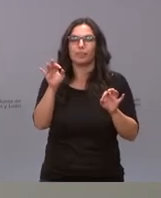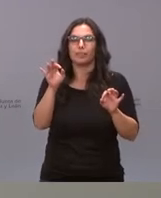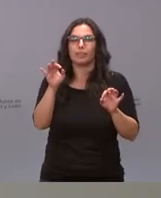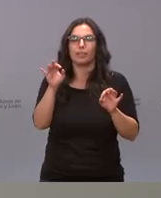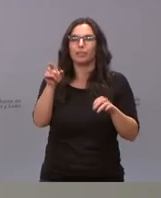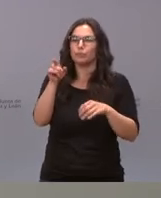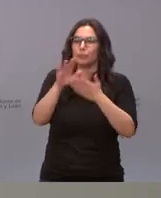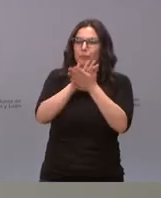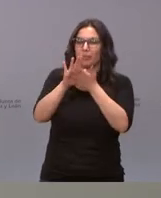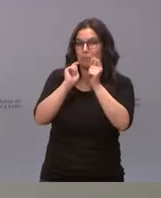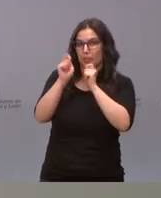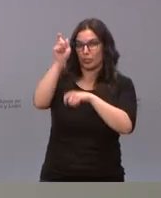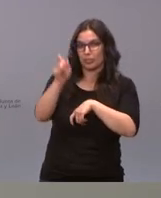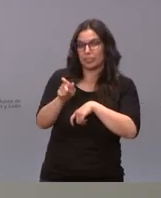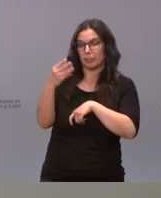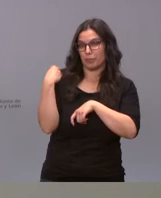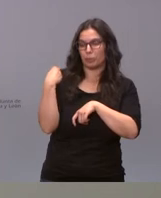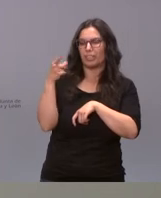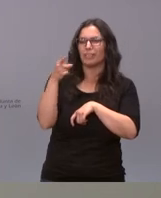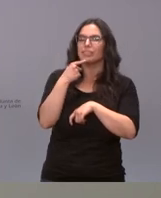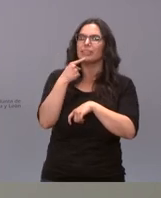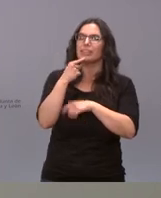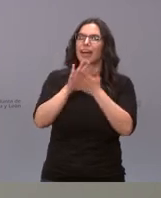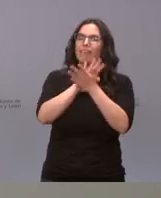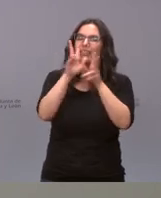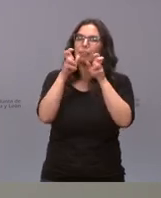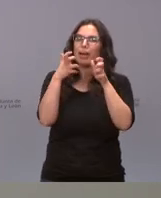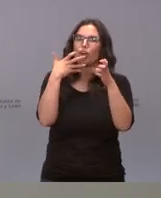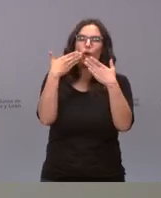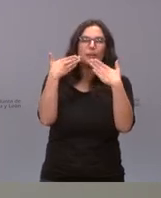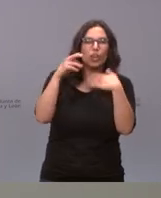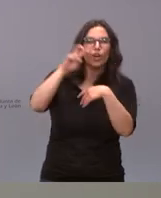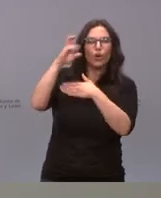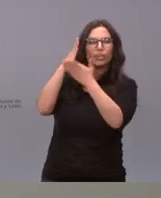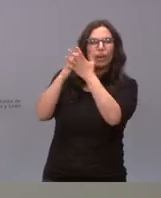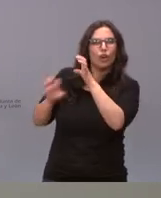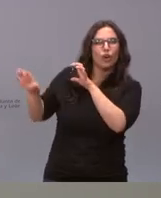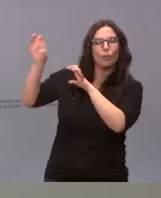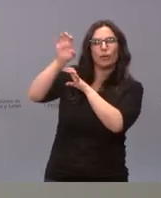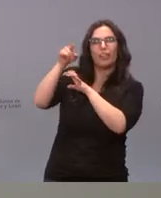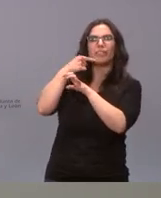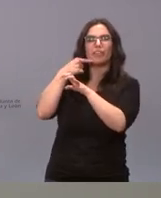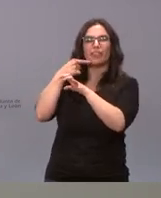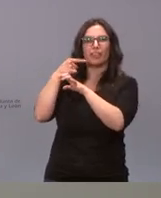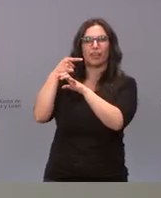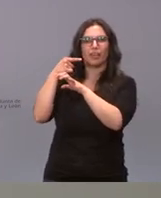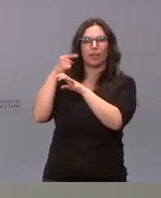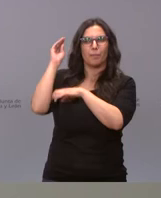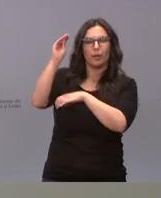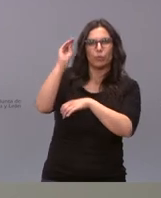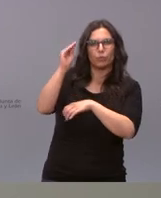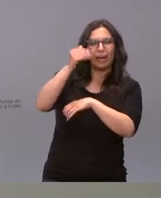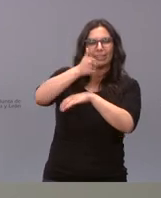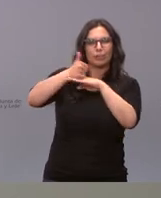aludía la persona que pregunta por las conversaciones que otras unidades autónomas plantean entre Ejecutivo y el Tribunal Superior de